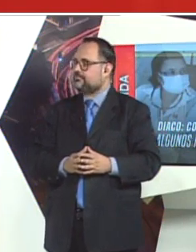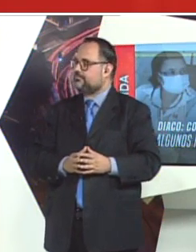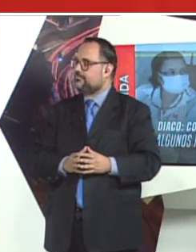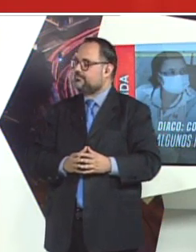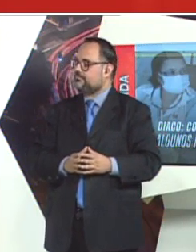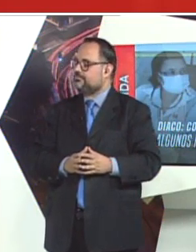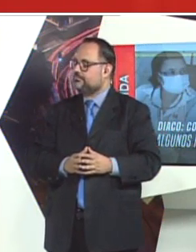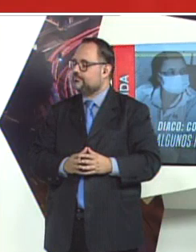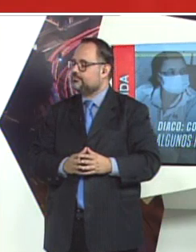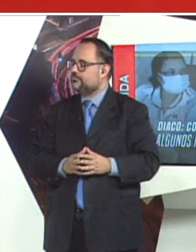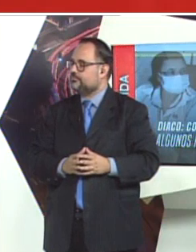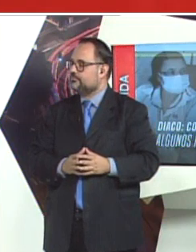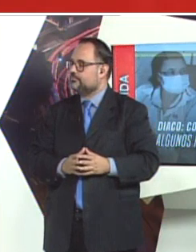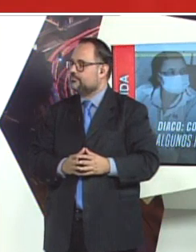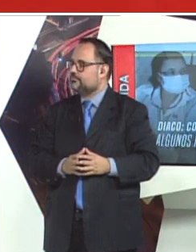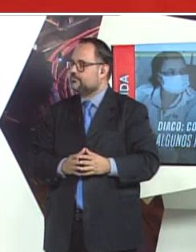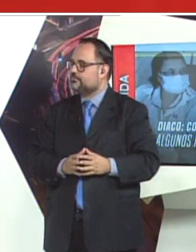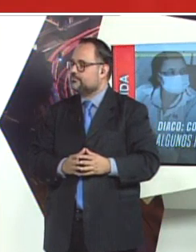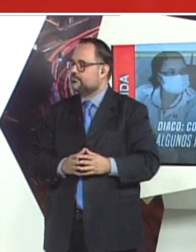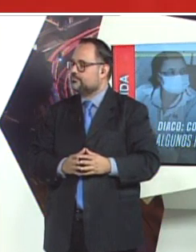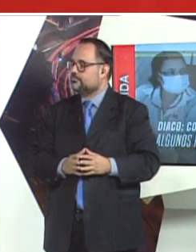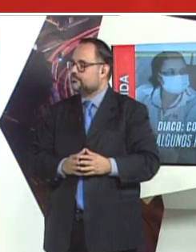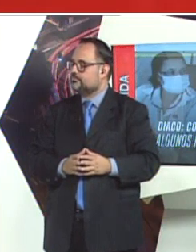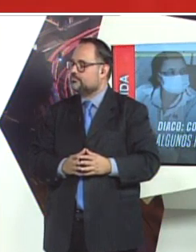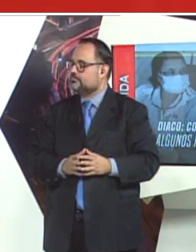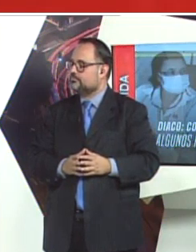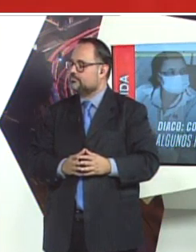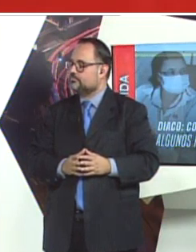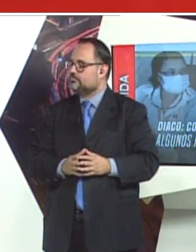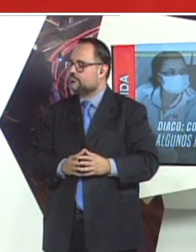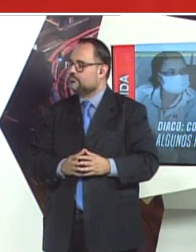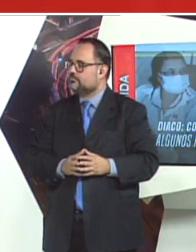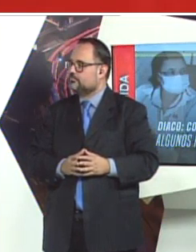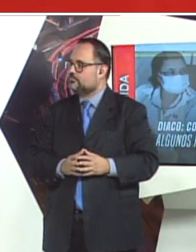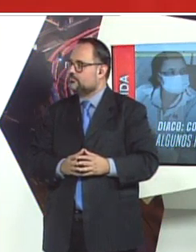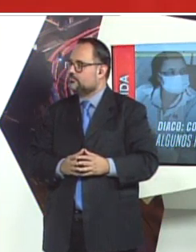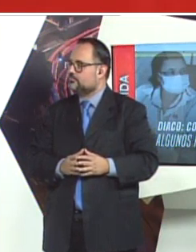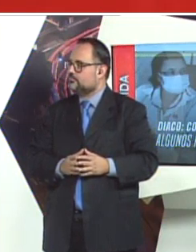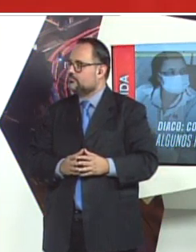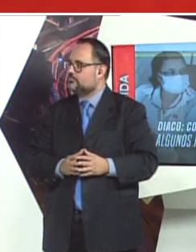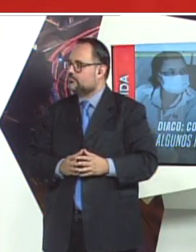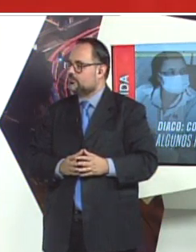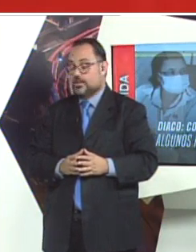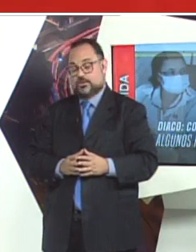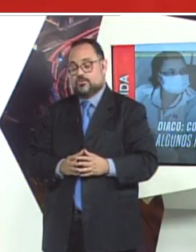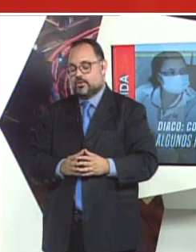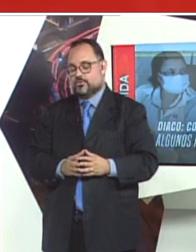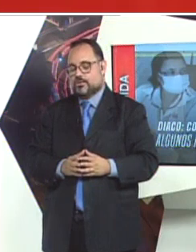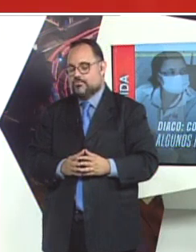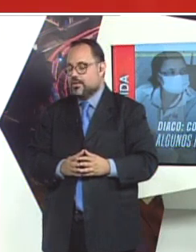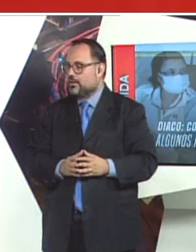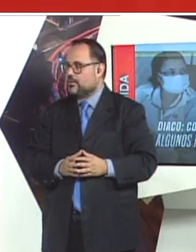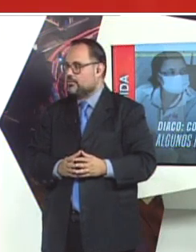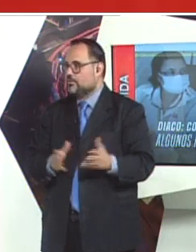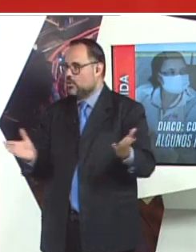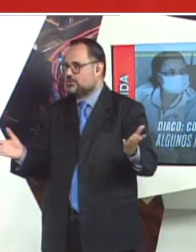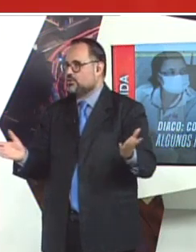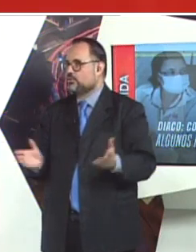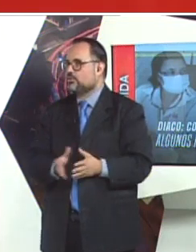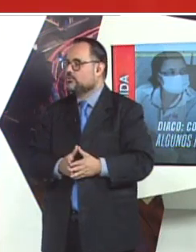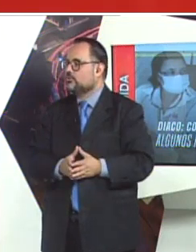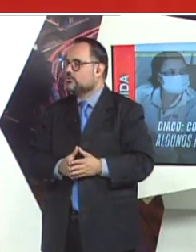que pensar entonces el ofrecer un servicio de salud finalmente es un servicio humanitario también de